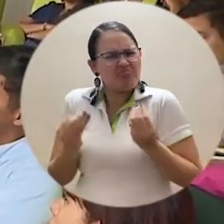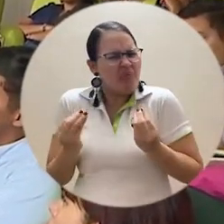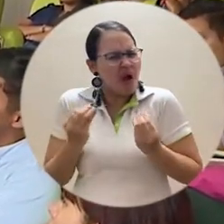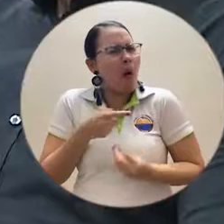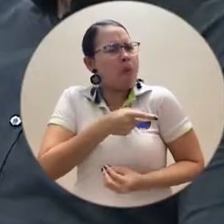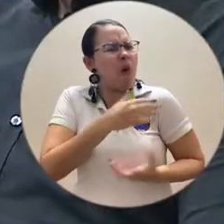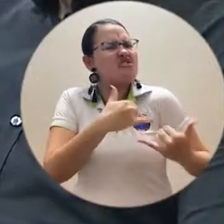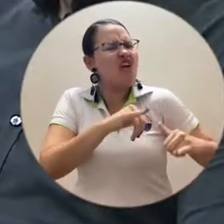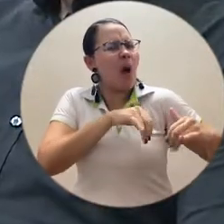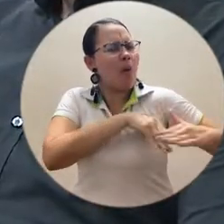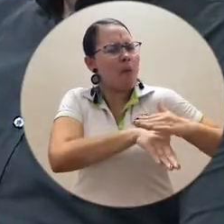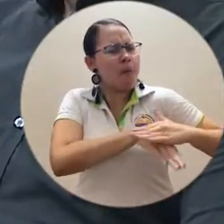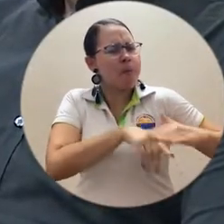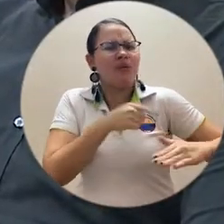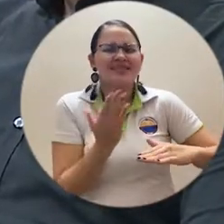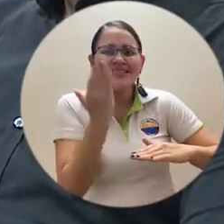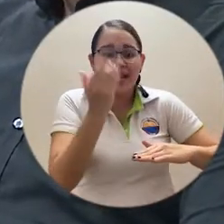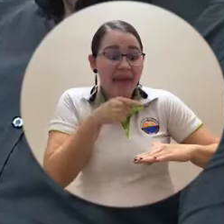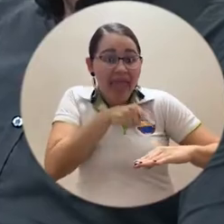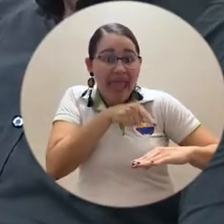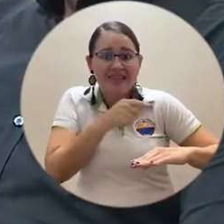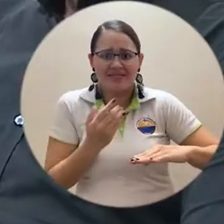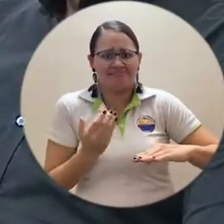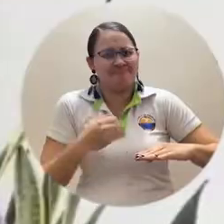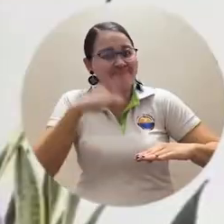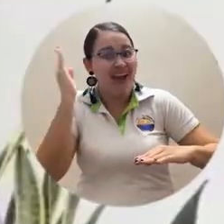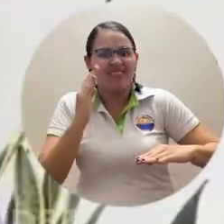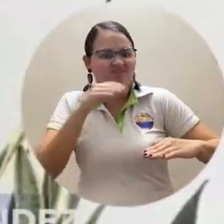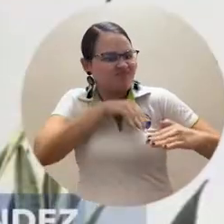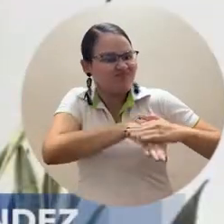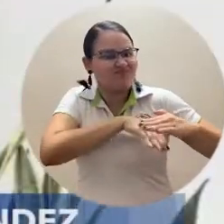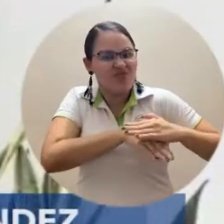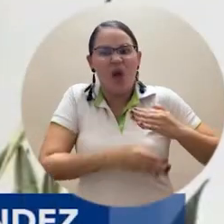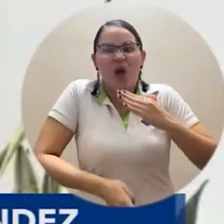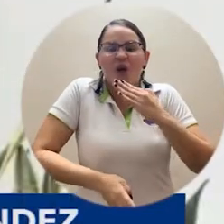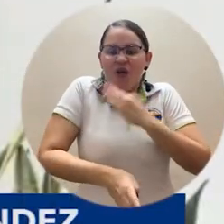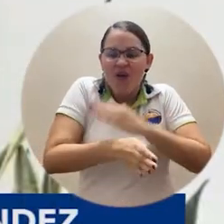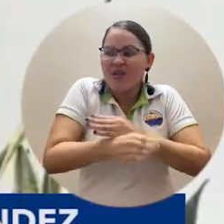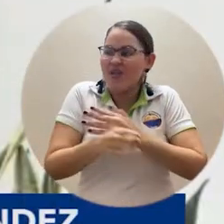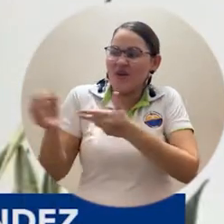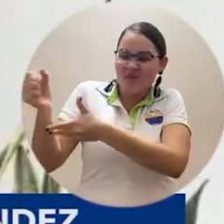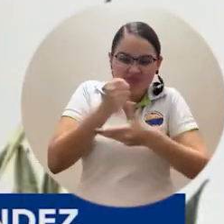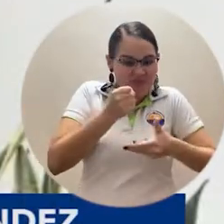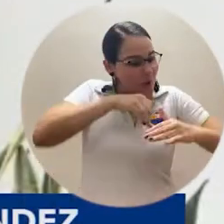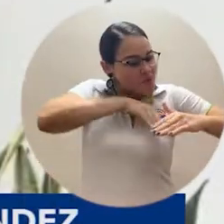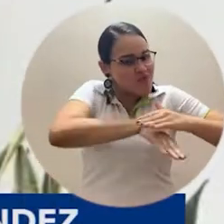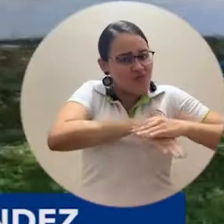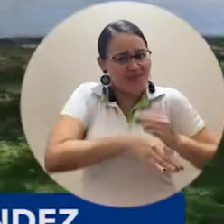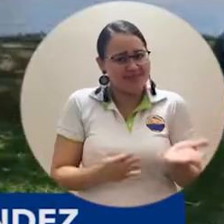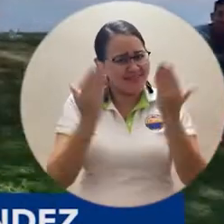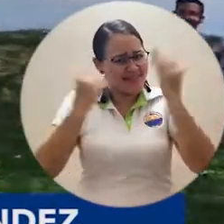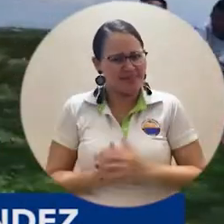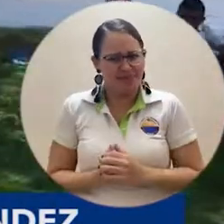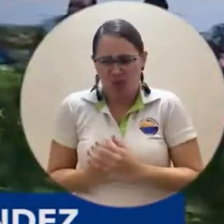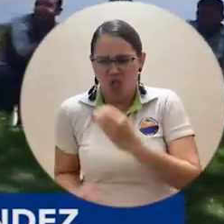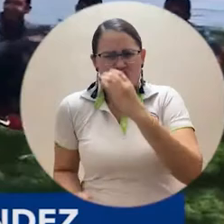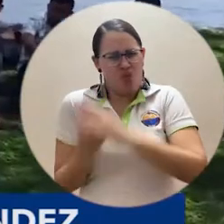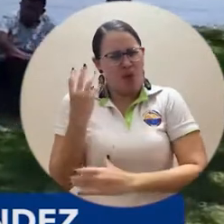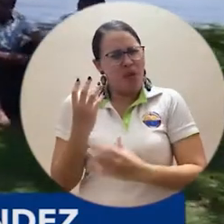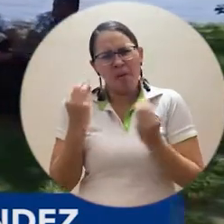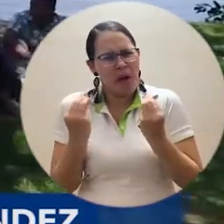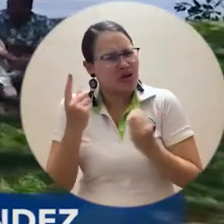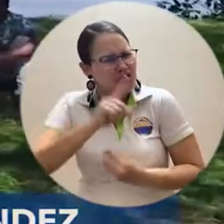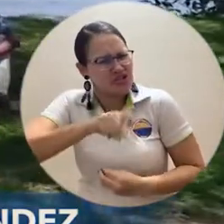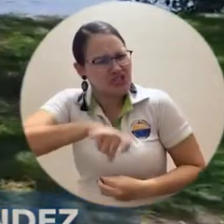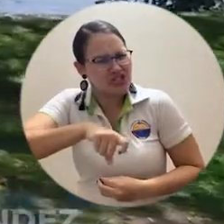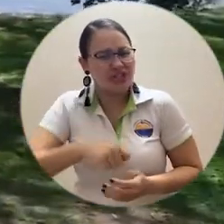nuevos aportes el que ya existe en la institución. Es fundamental que el señor gobernador entienda la necesidad